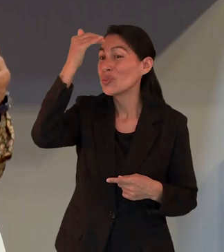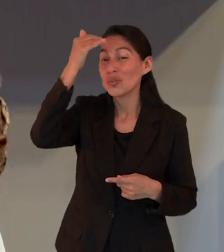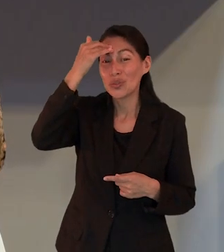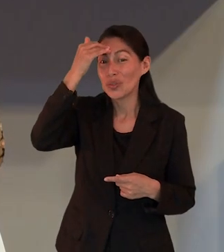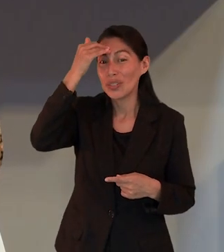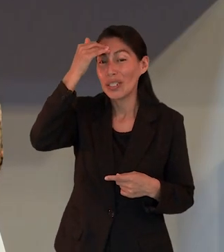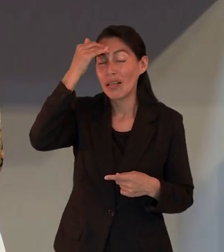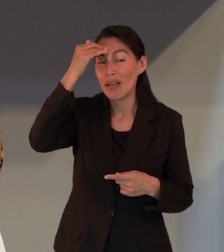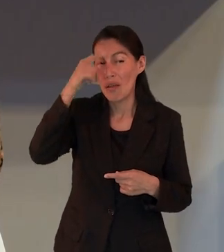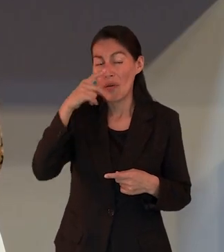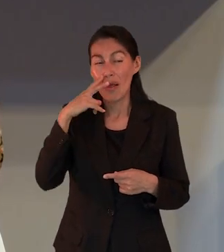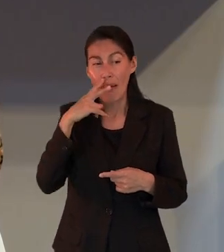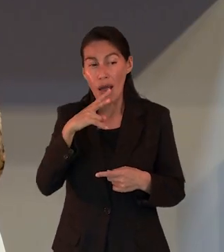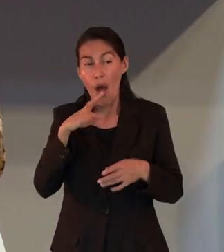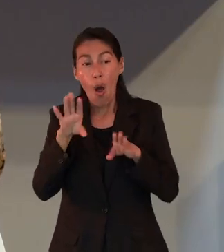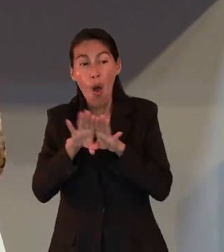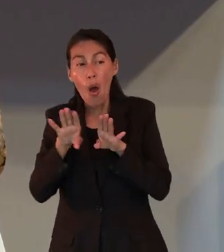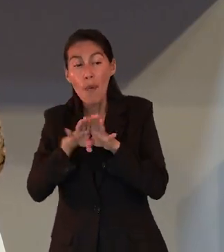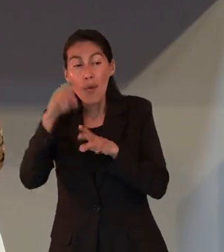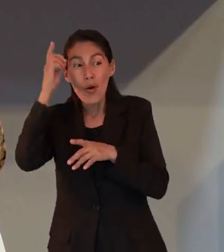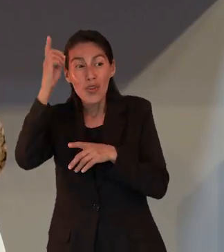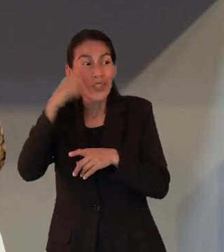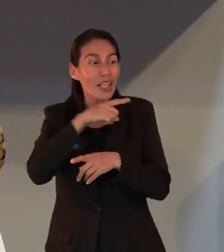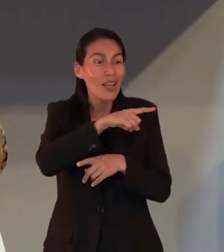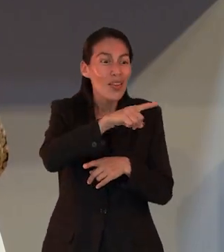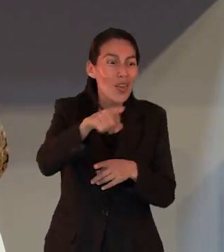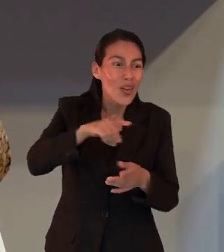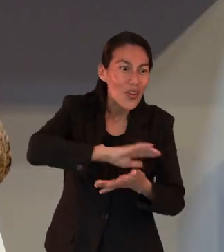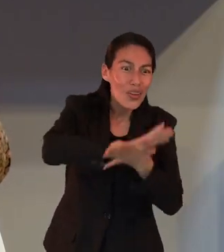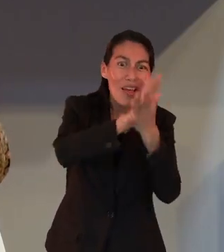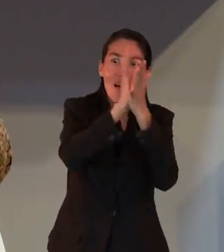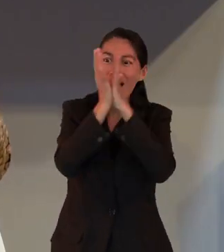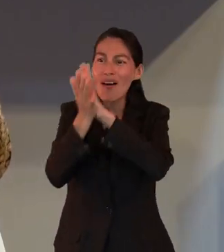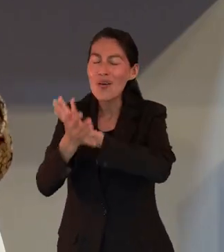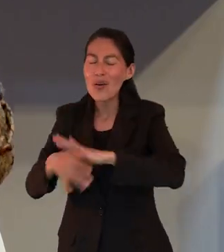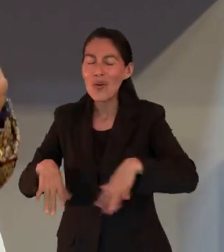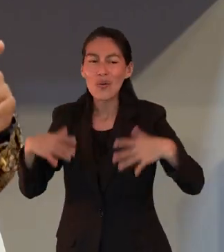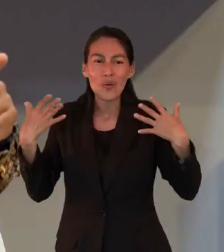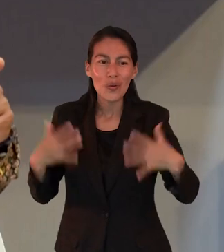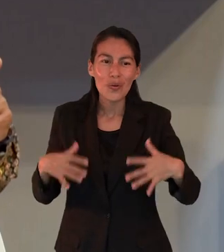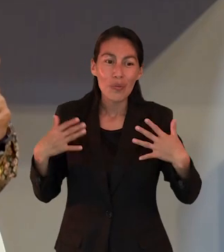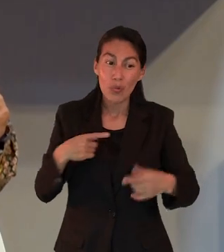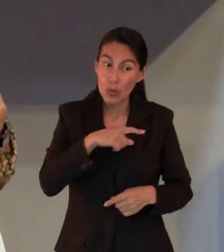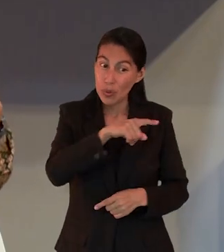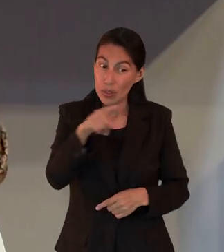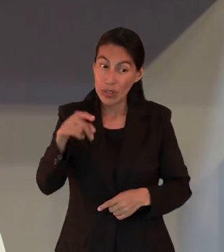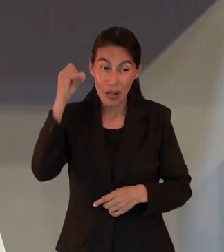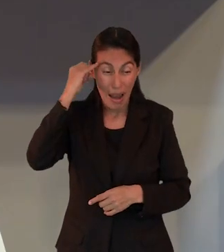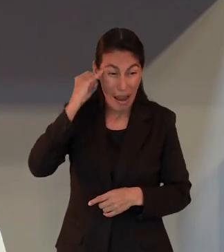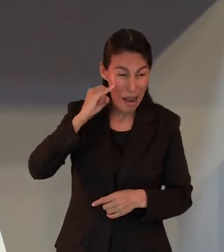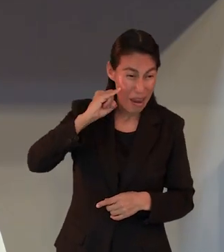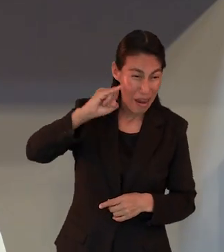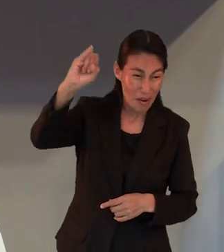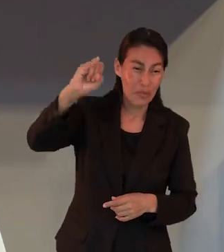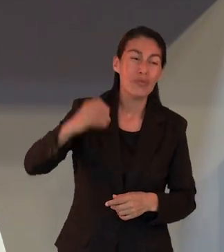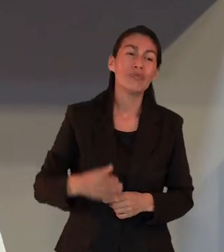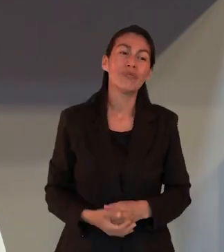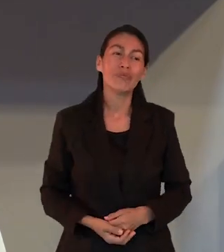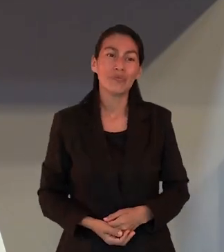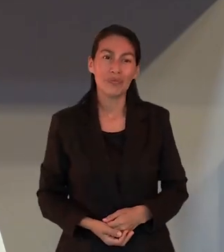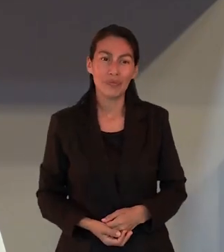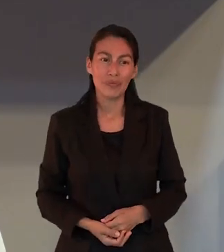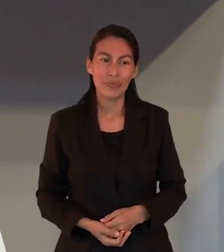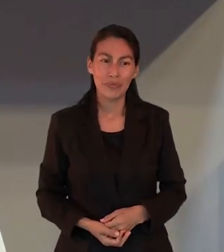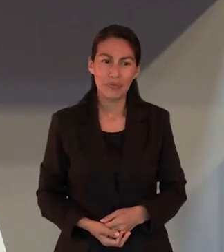sorprender cuantas cosas Dios quiere hacer con aquellas personas que están lejos o más